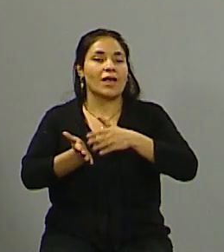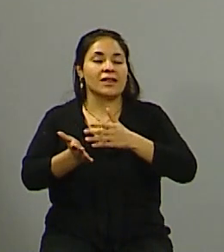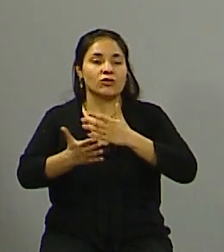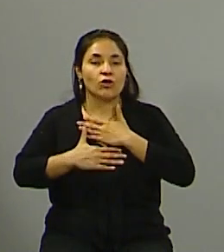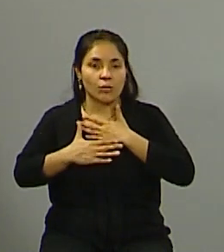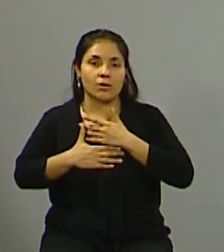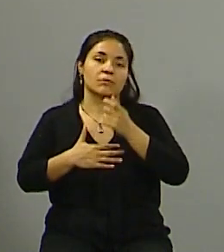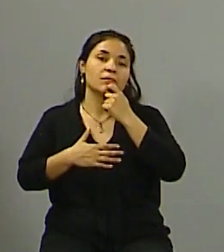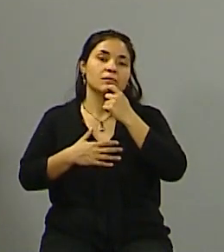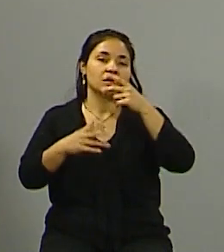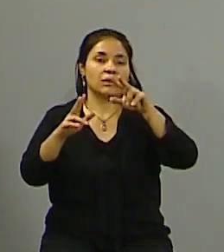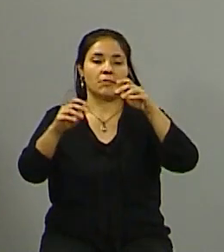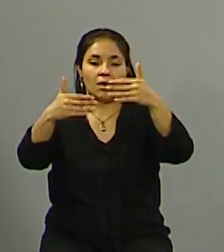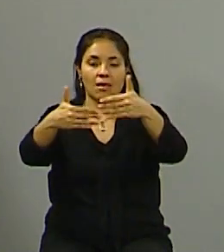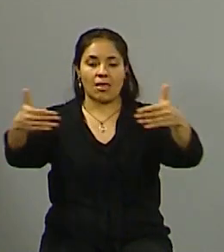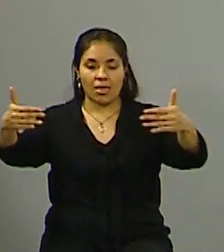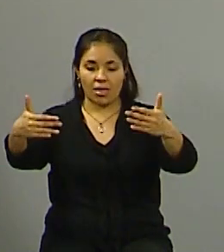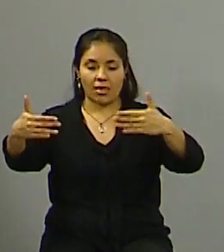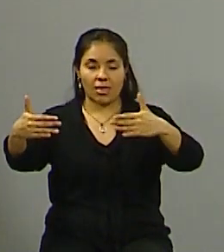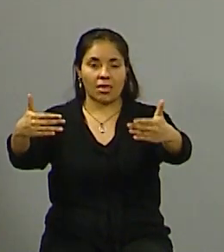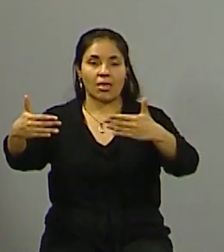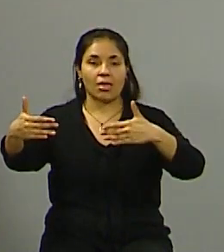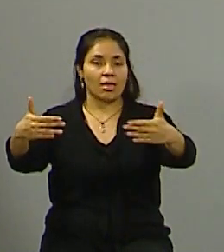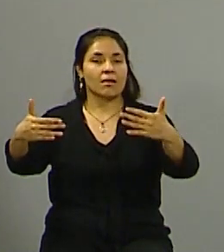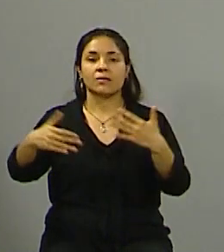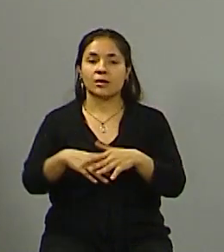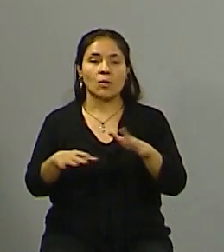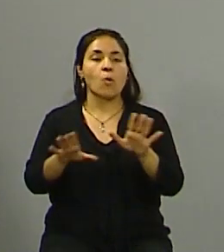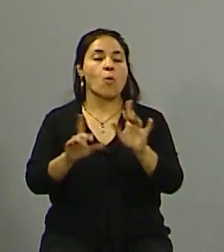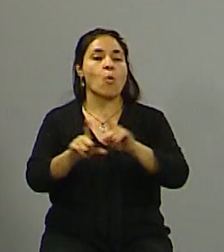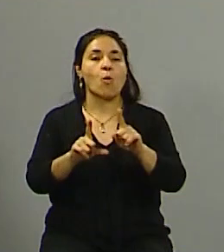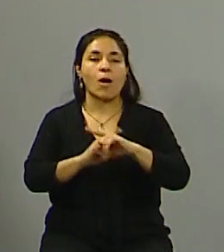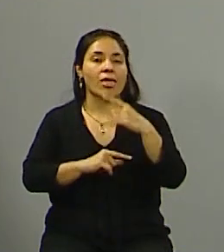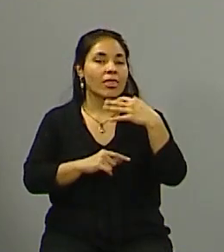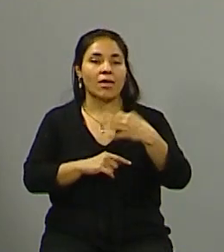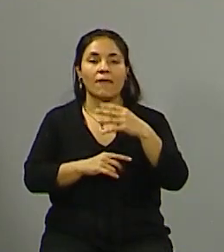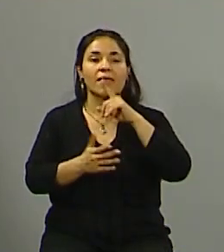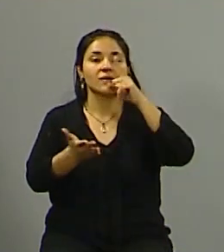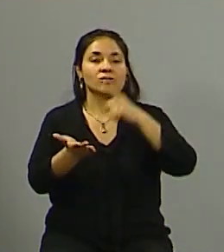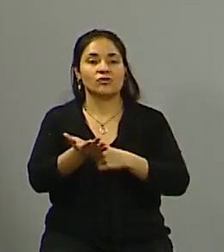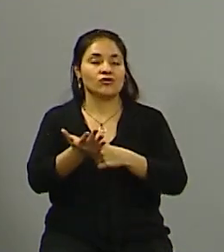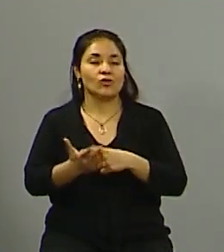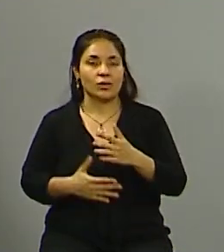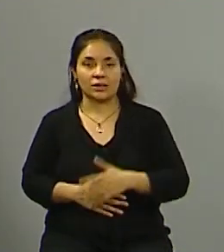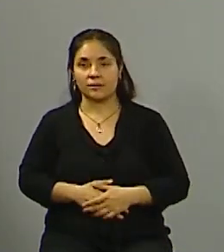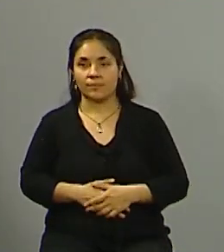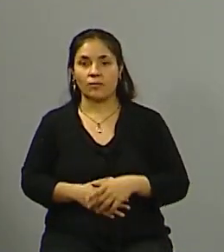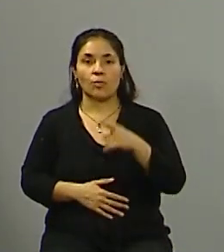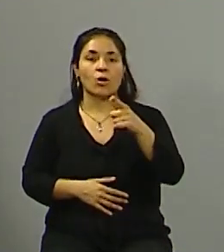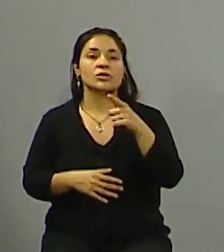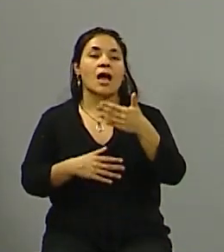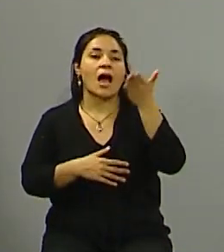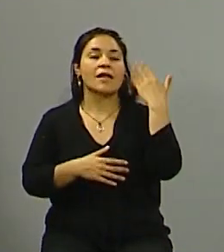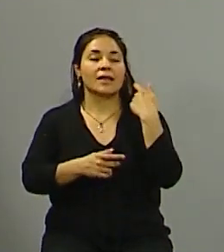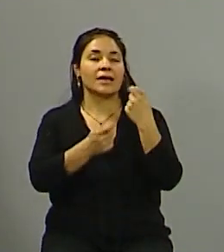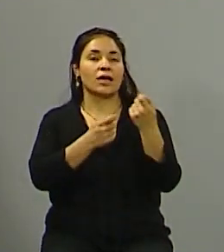tiene que empezar a involucrarse para tomar decisiones. Vos has sido parte de la gestión del departamento de